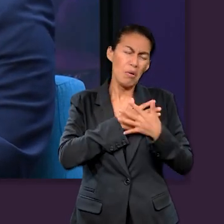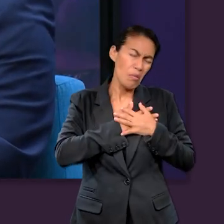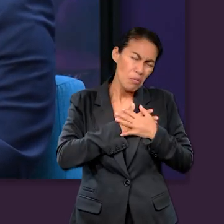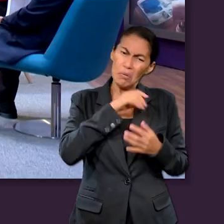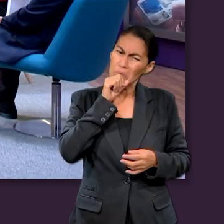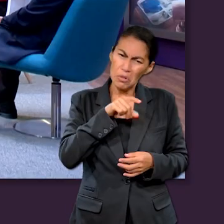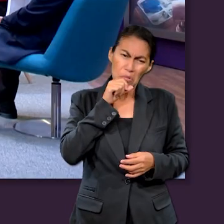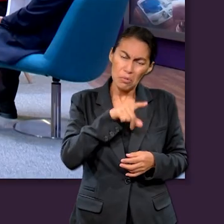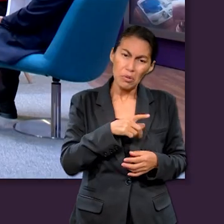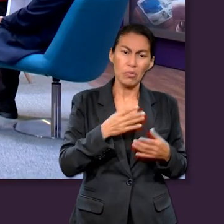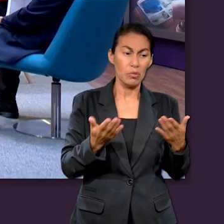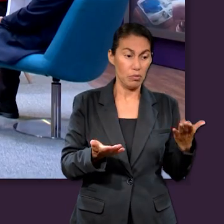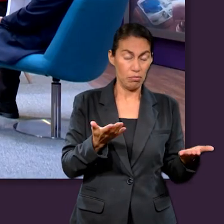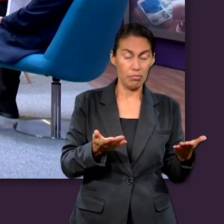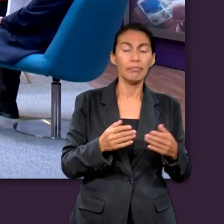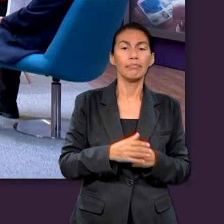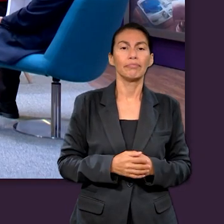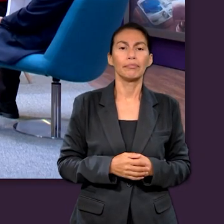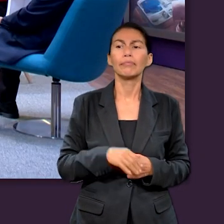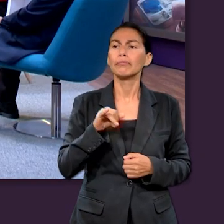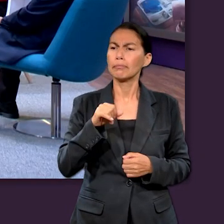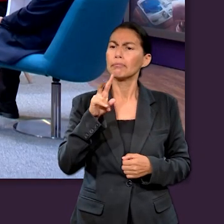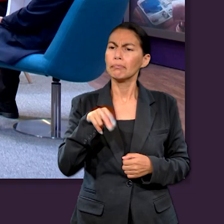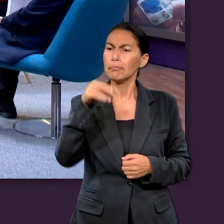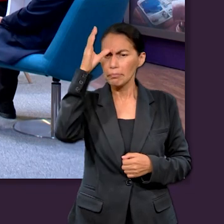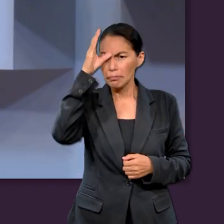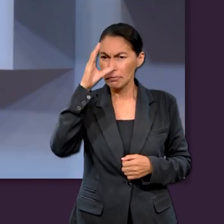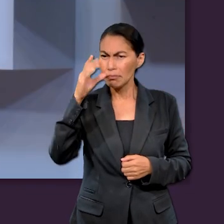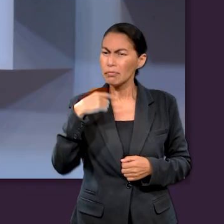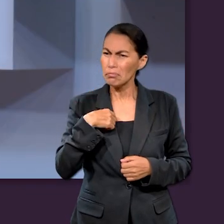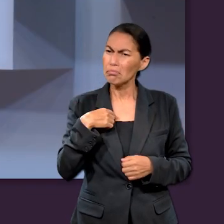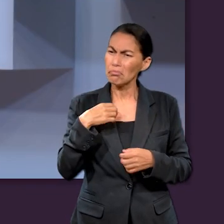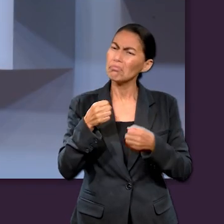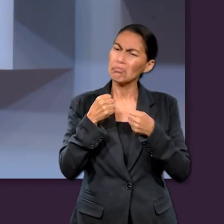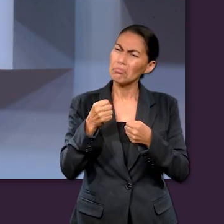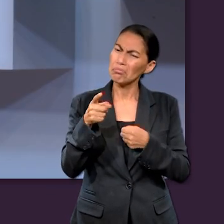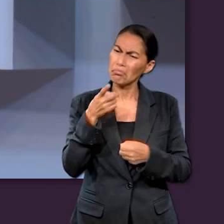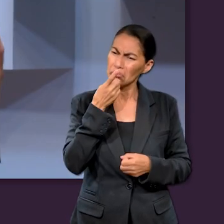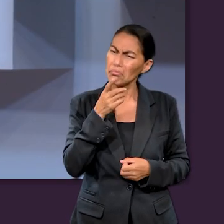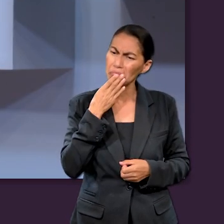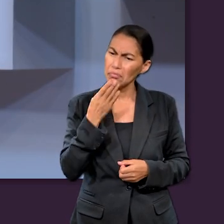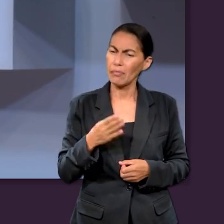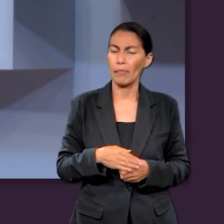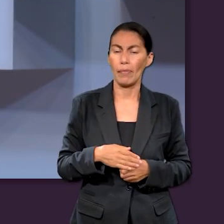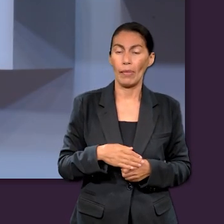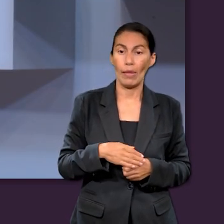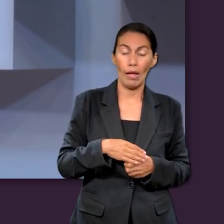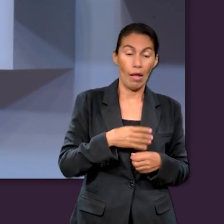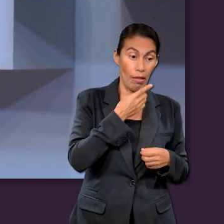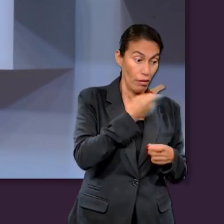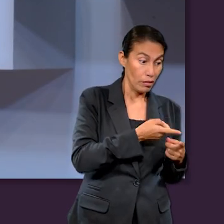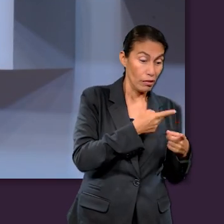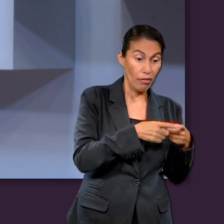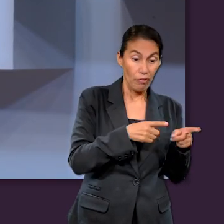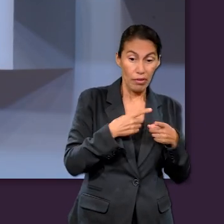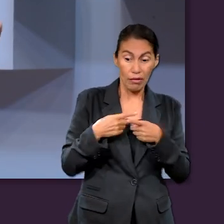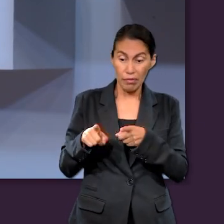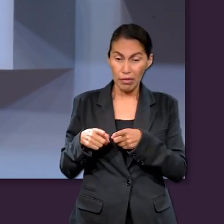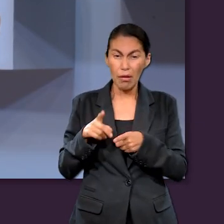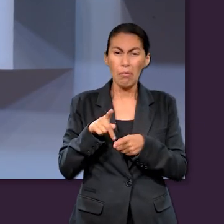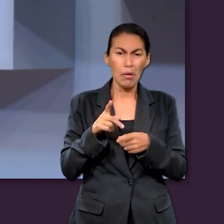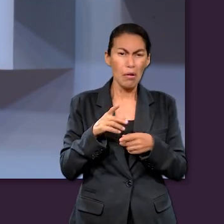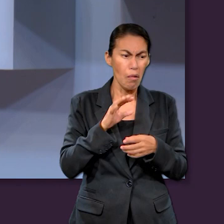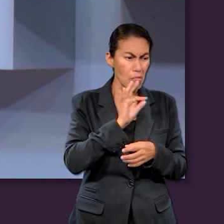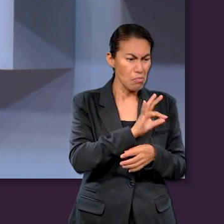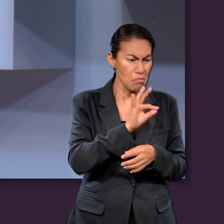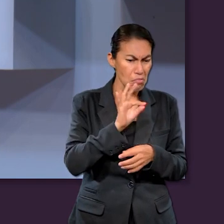Sí. Es muy interesante lo que dices, Ciprian. Yo coincido contigo que la forma de decirlo quizá fue diferente. Pero